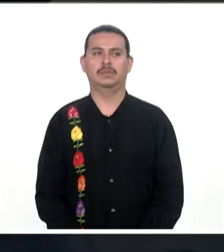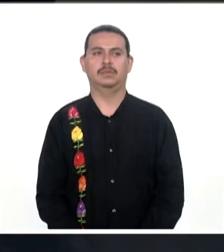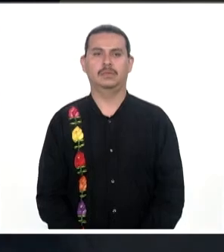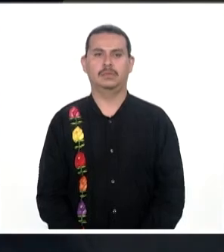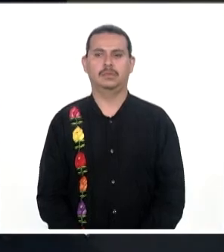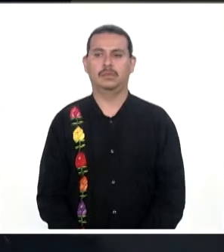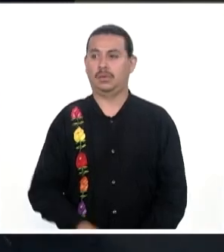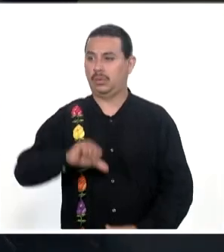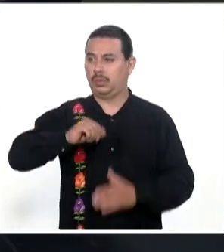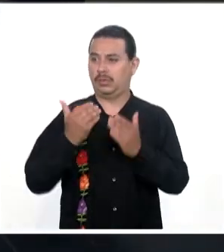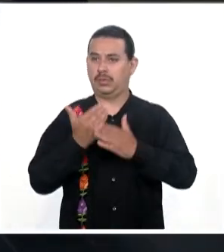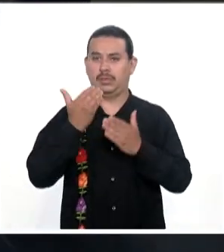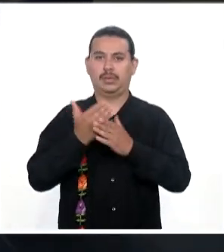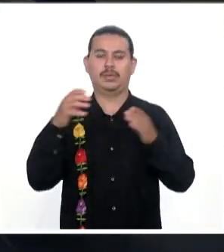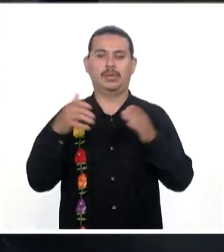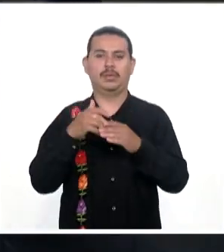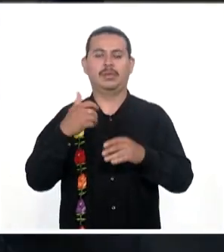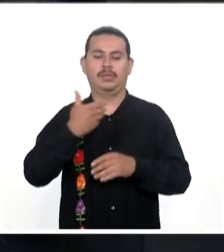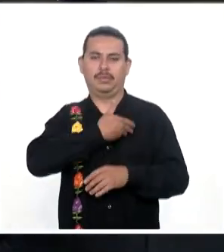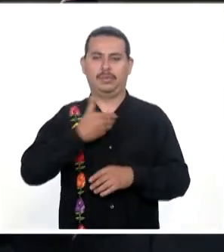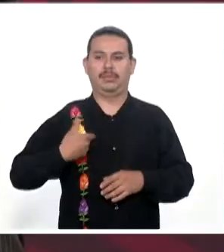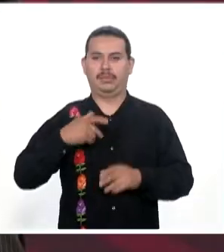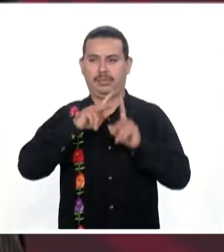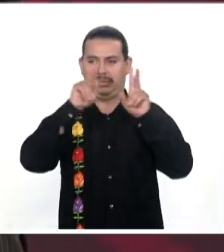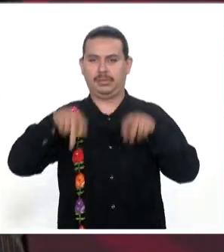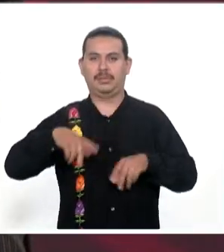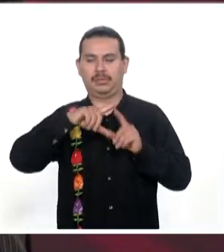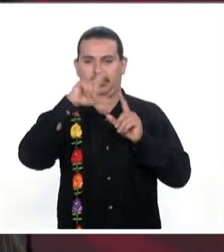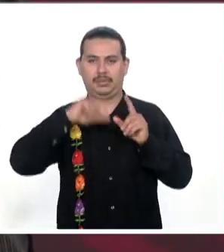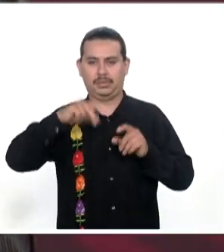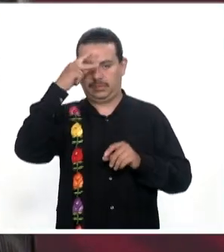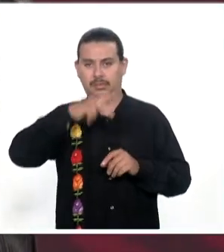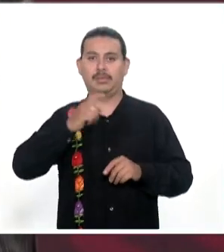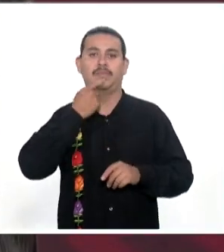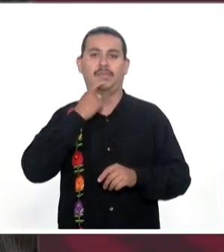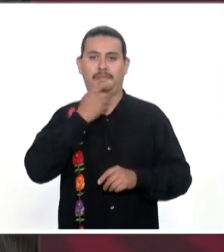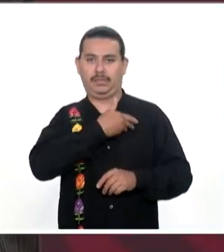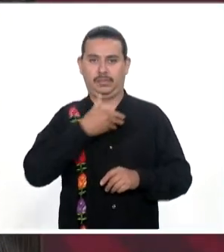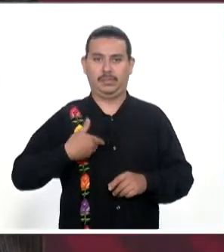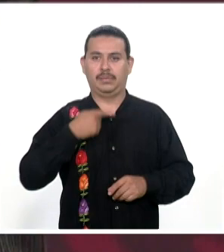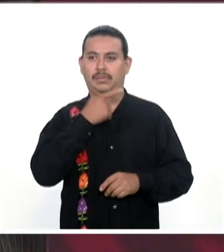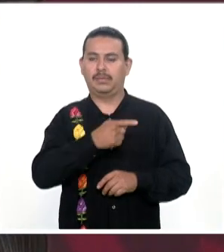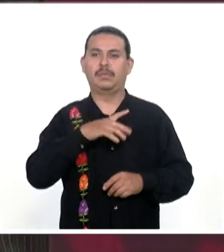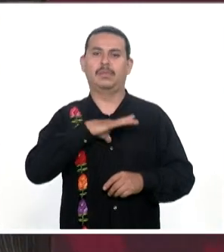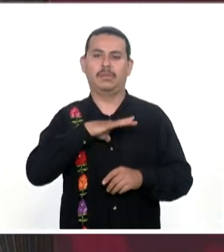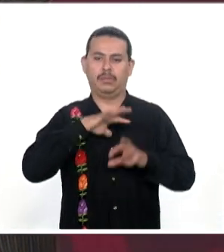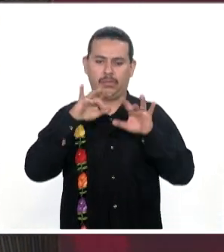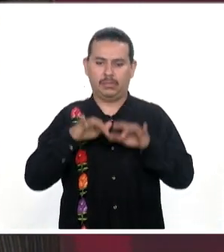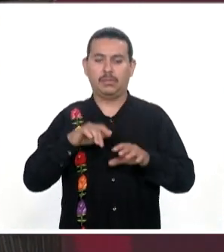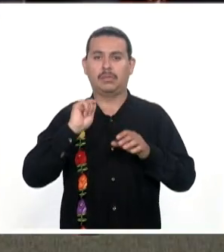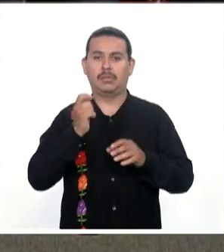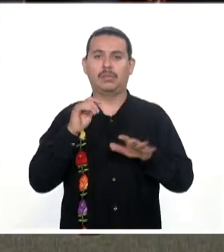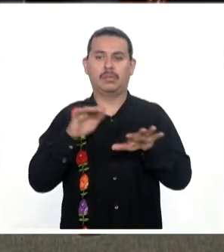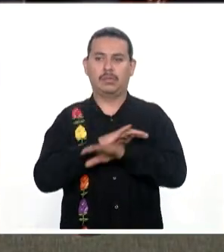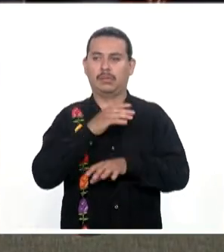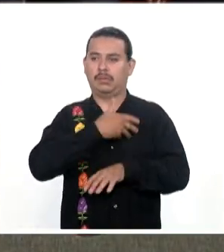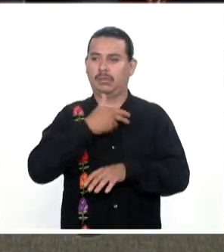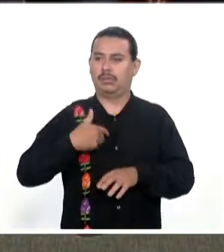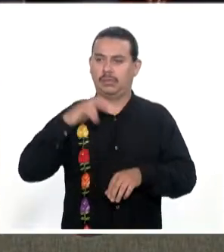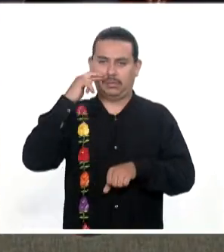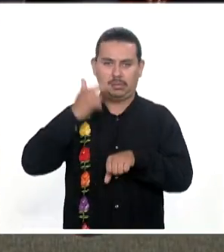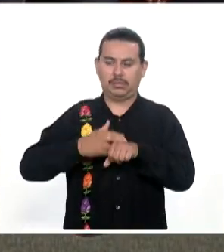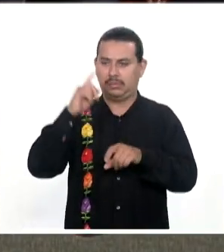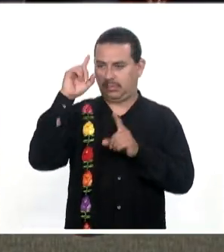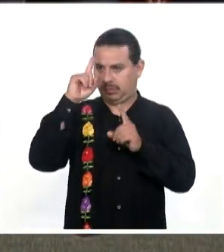Esta mañana En conferencia De prensa Desde Palacio Nacional El presidente Andrés Manuel López Obrador Atestigó El cambio De la presidencia Del